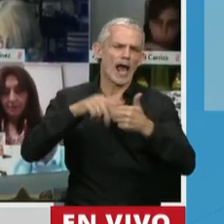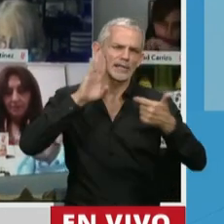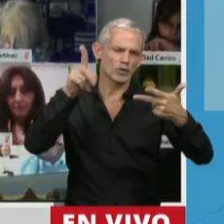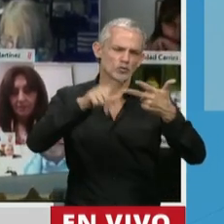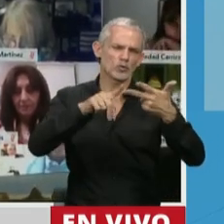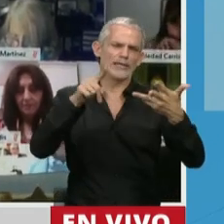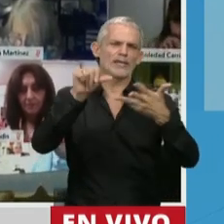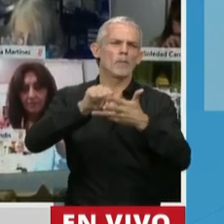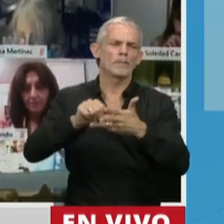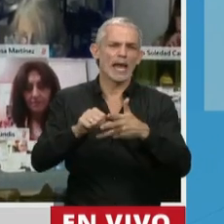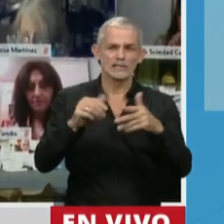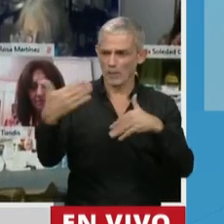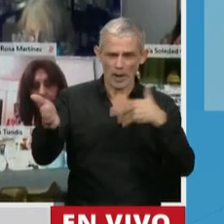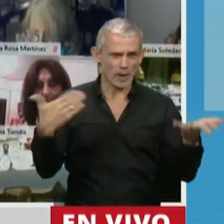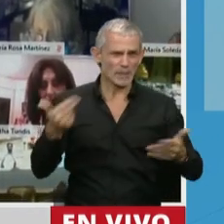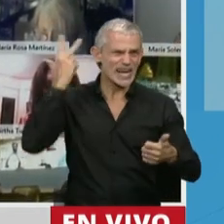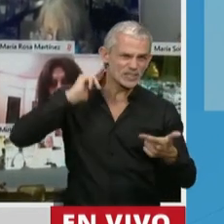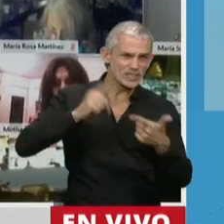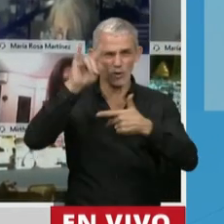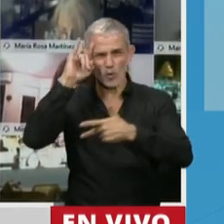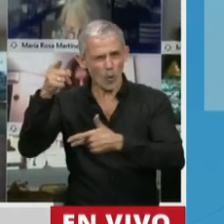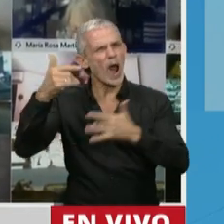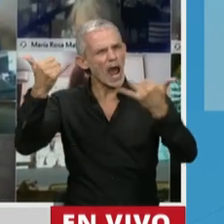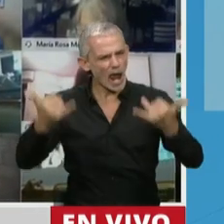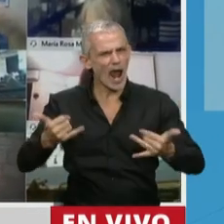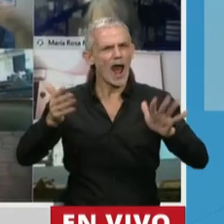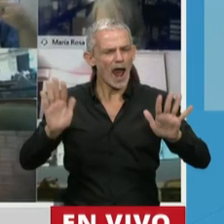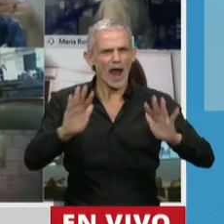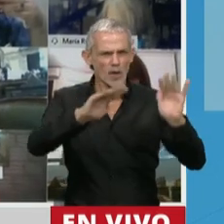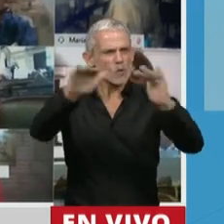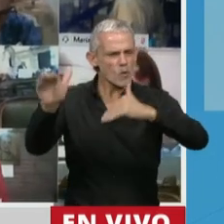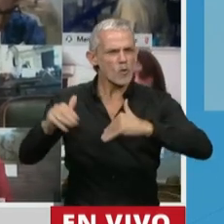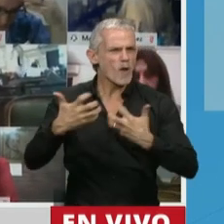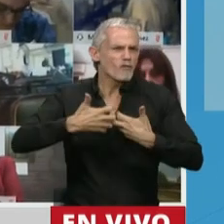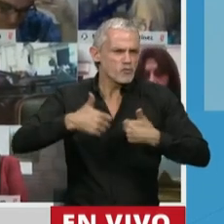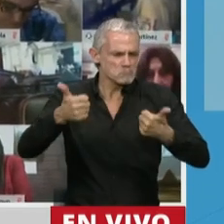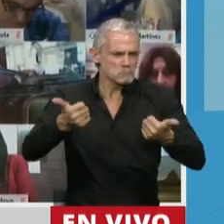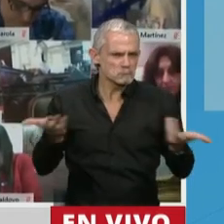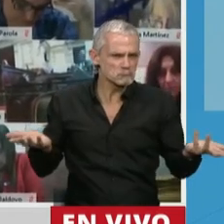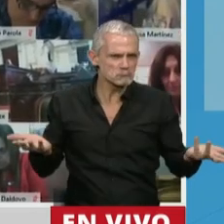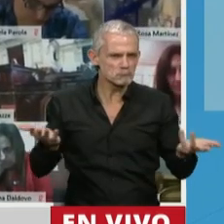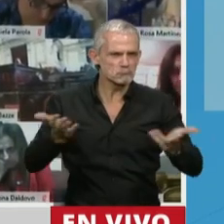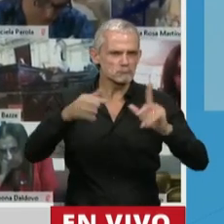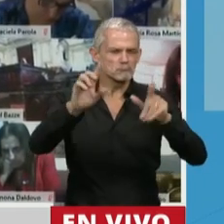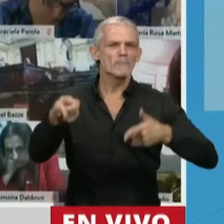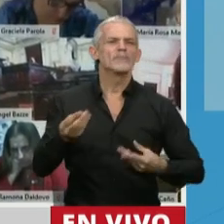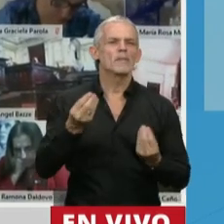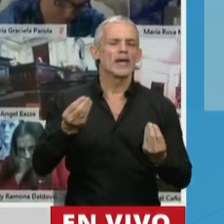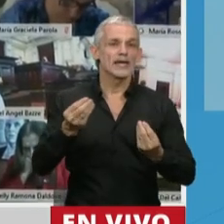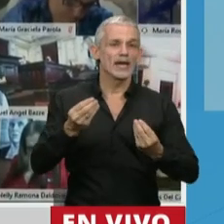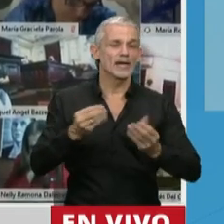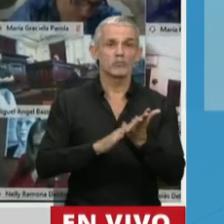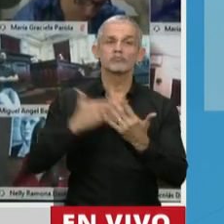Unidos, países hermanos al nuestro como Chile, Uruguay, donde también funciona muy bien y quiero destacar como